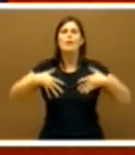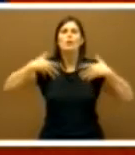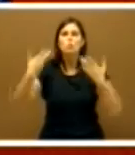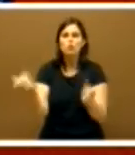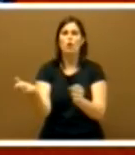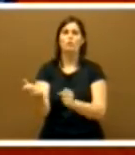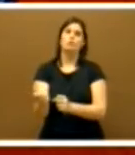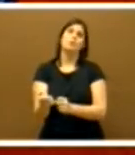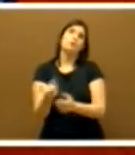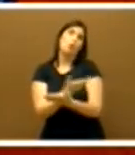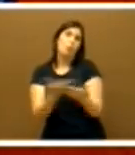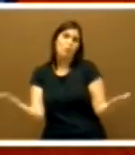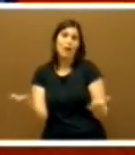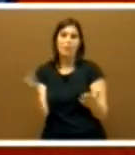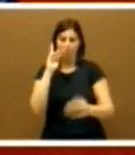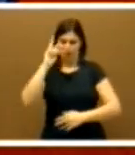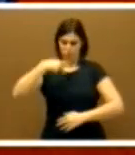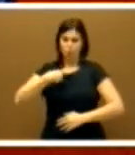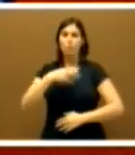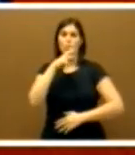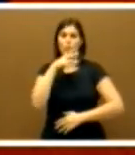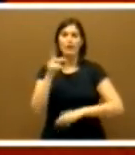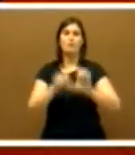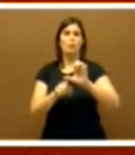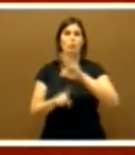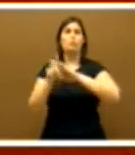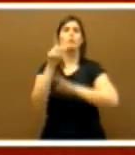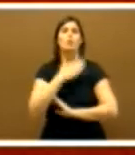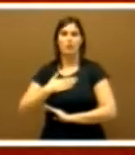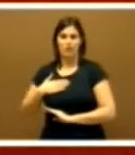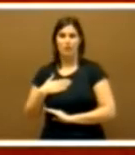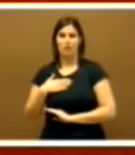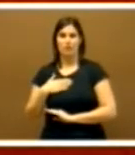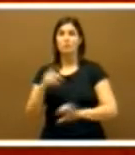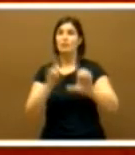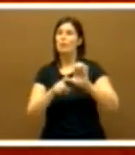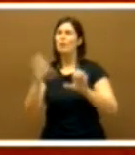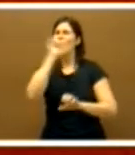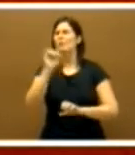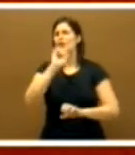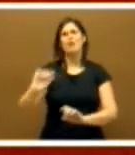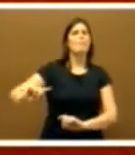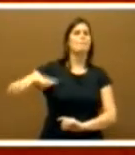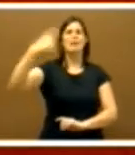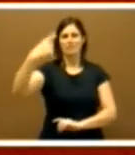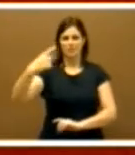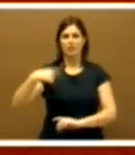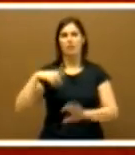con confianza en sí mismos por esta tierra la más maravillosa del mundo, Extremadura.